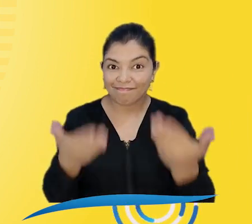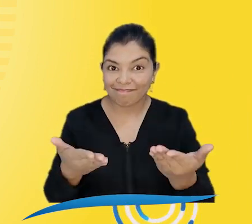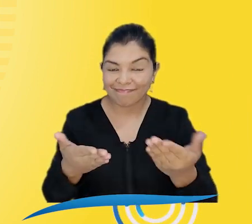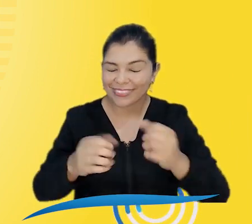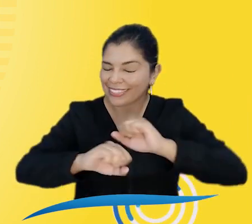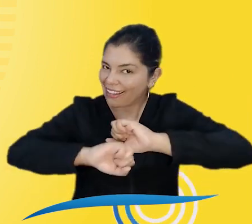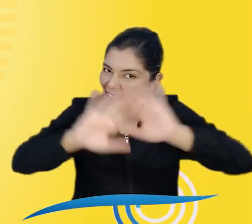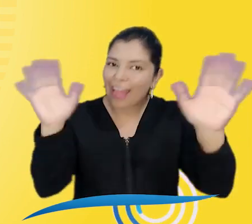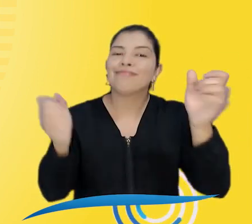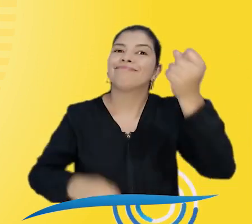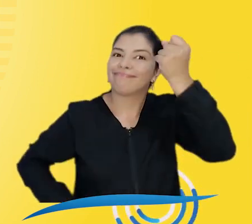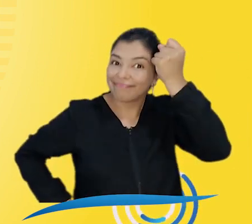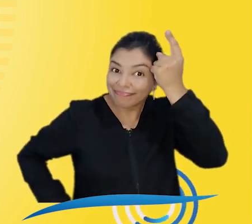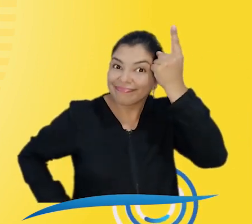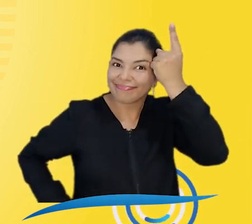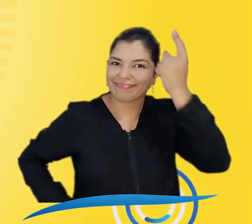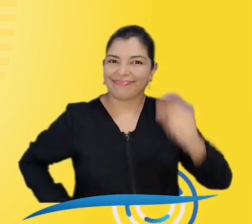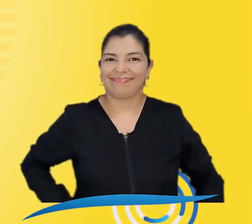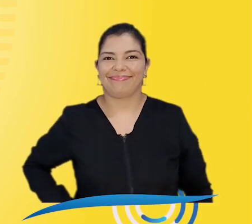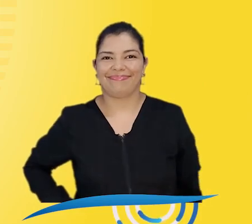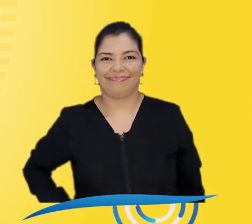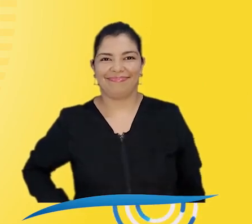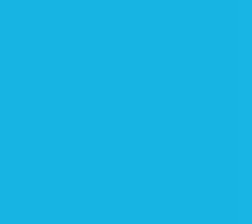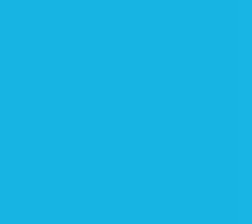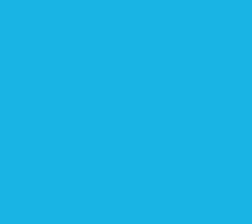Porque así clarito, sí nos entendemos.